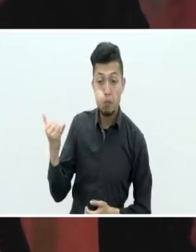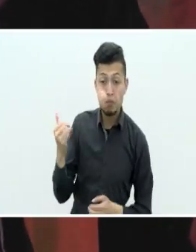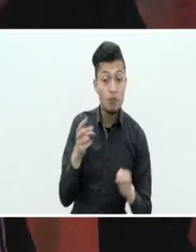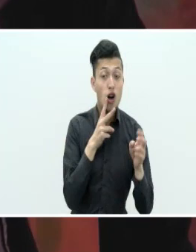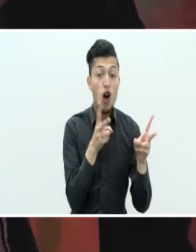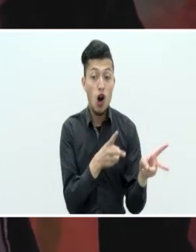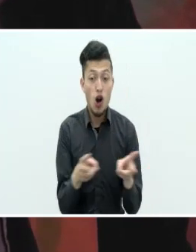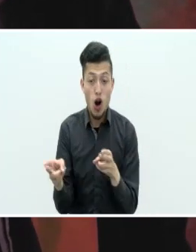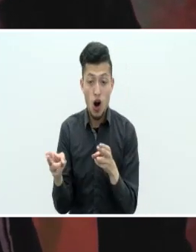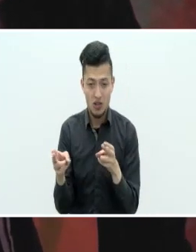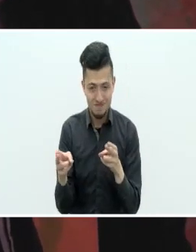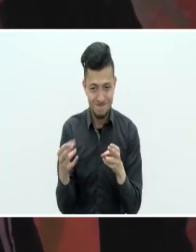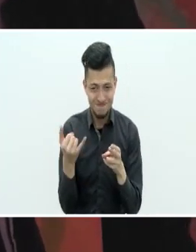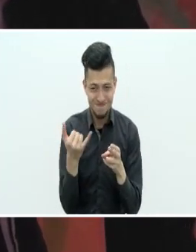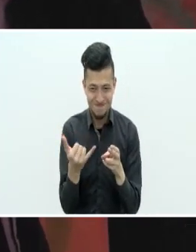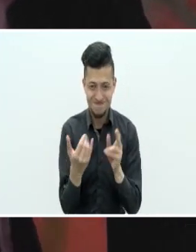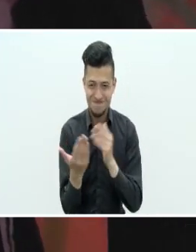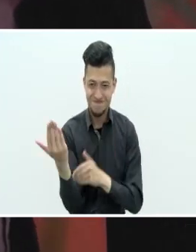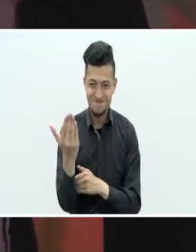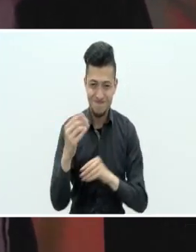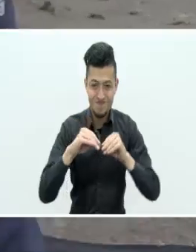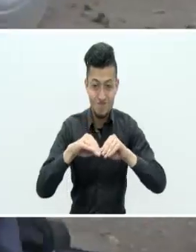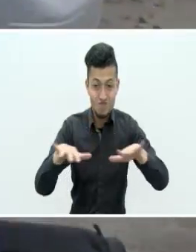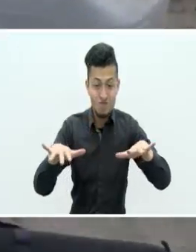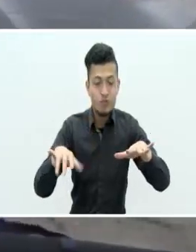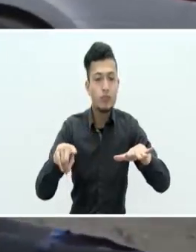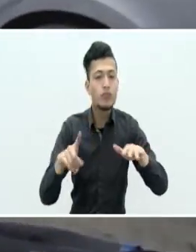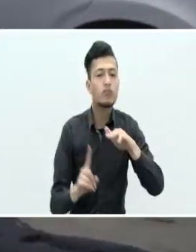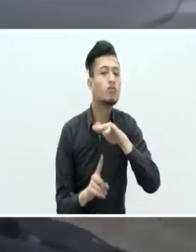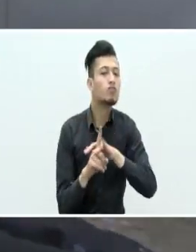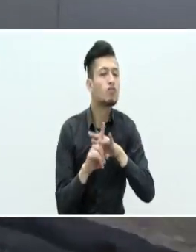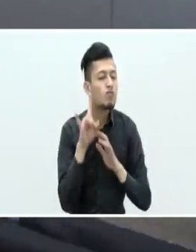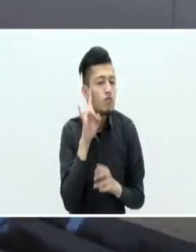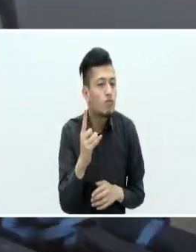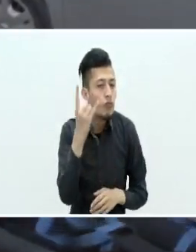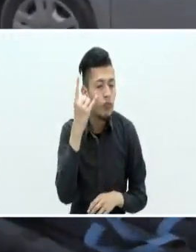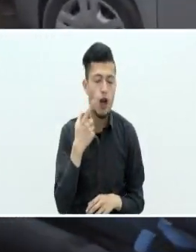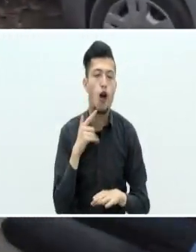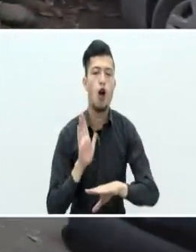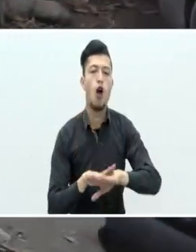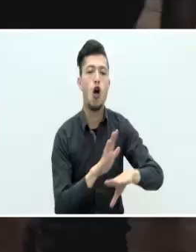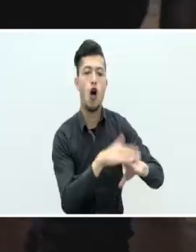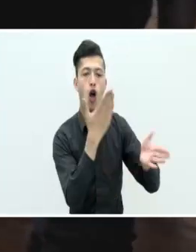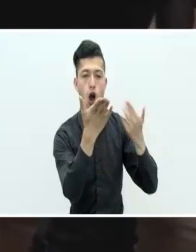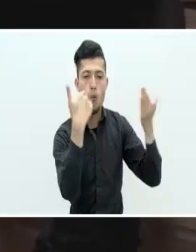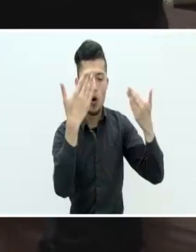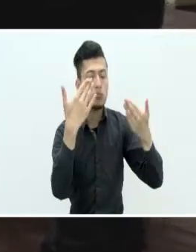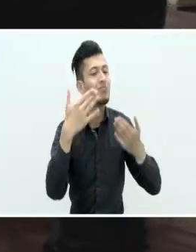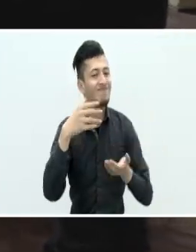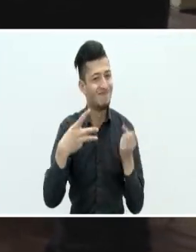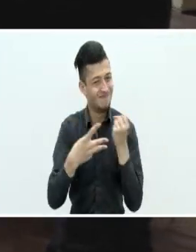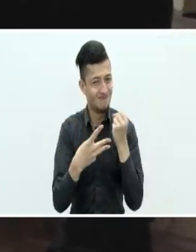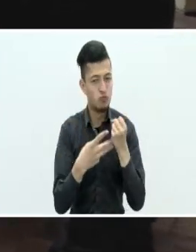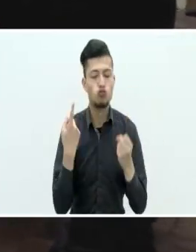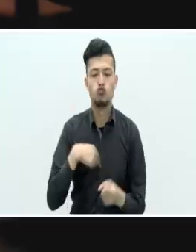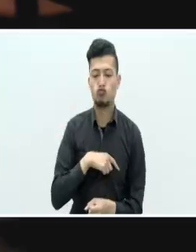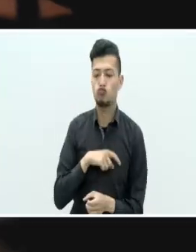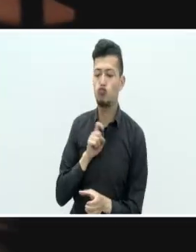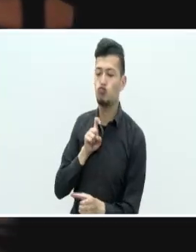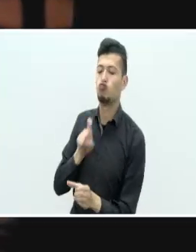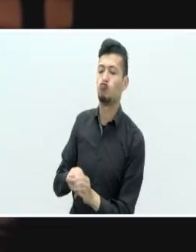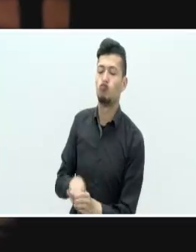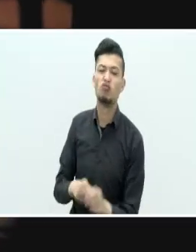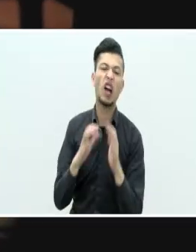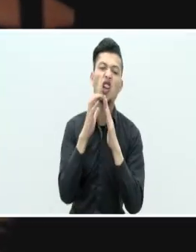nació de una convocatoria en el SENA, en el que participamos varios guionistas.